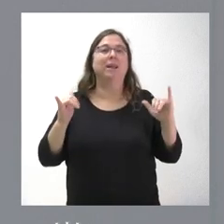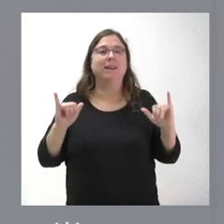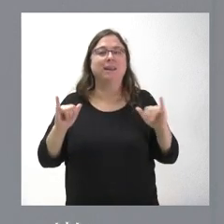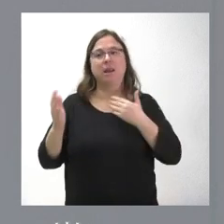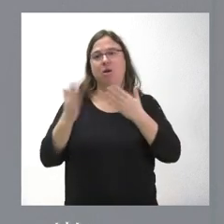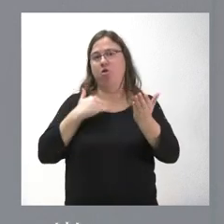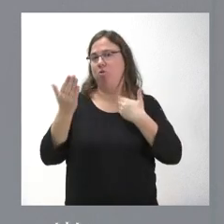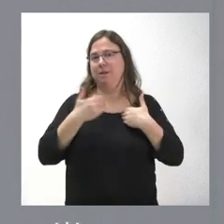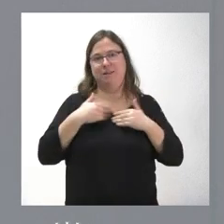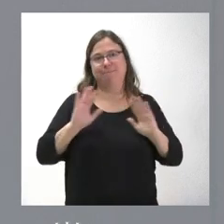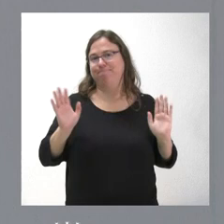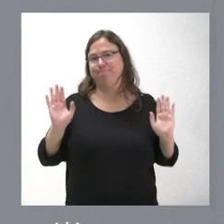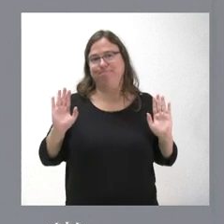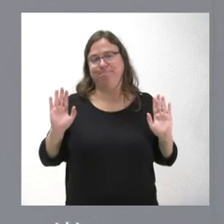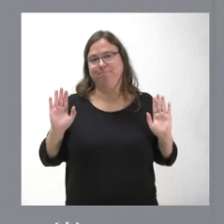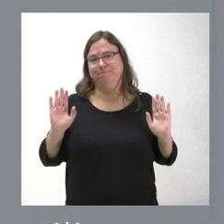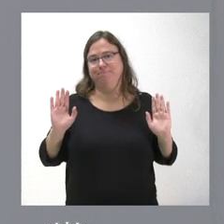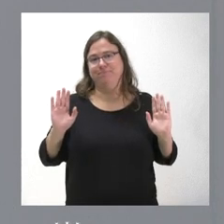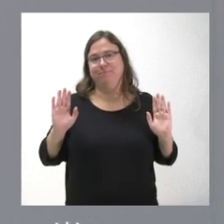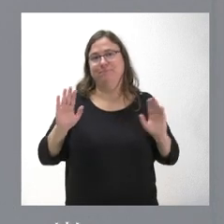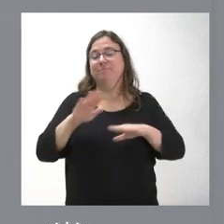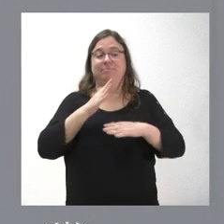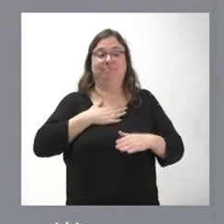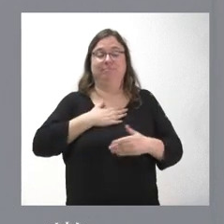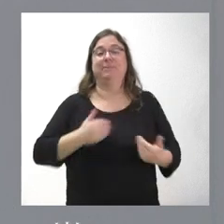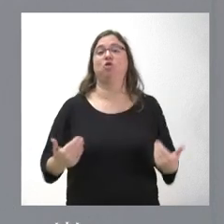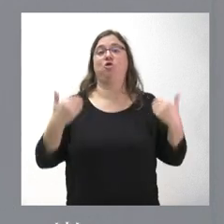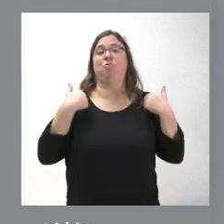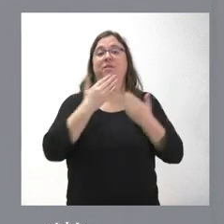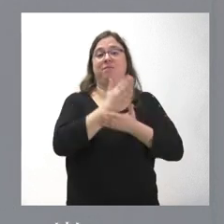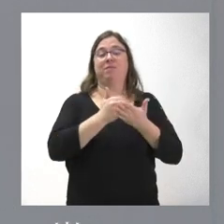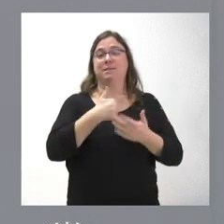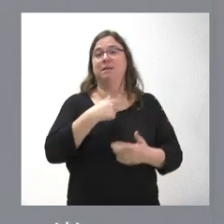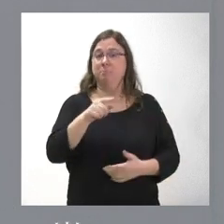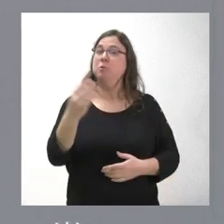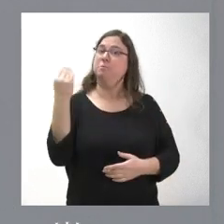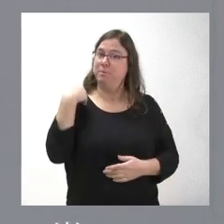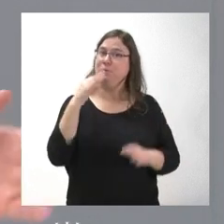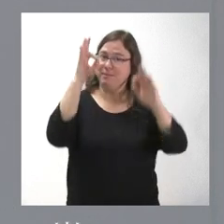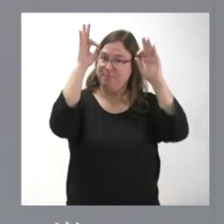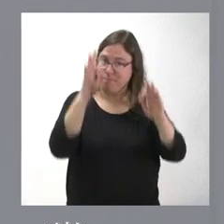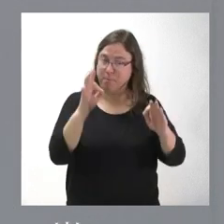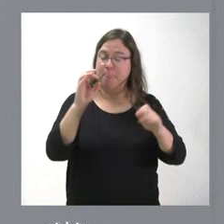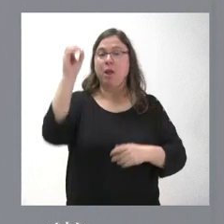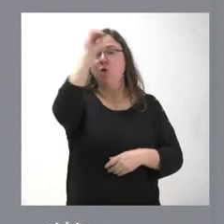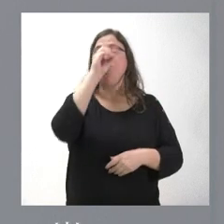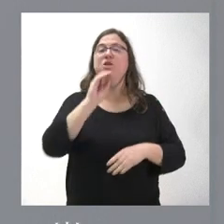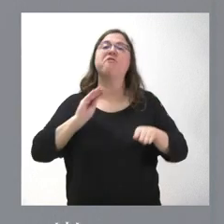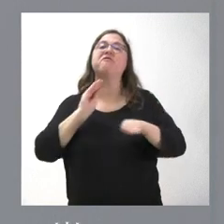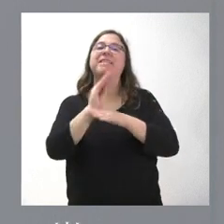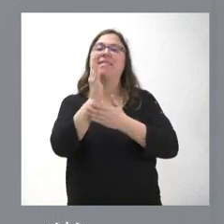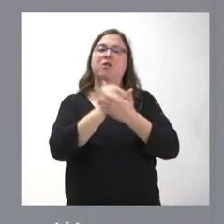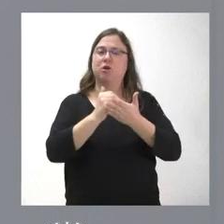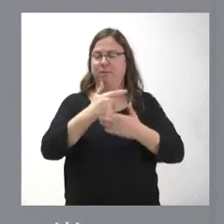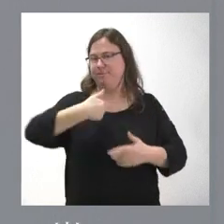conversaciones que estén en ámbito competencial. Pero sí me hacía usted una pregunta muy concreta, que es la posición en relación con la financiación autonómica. Lo que sí